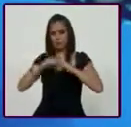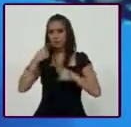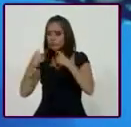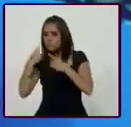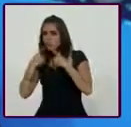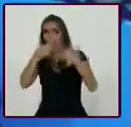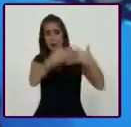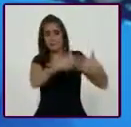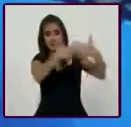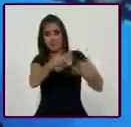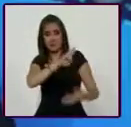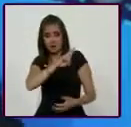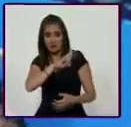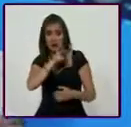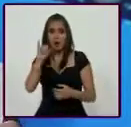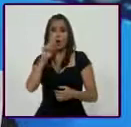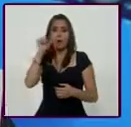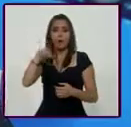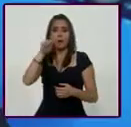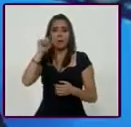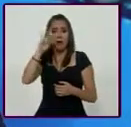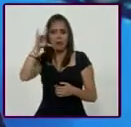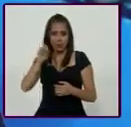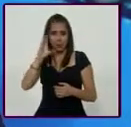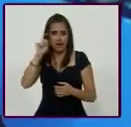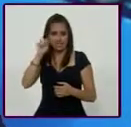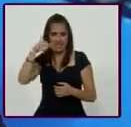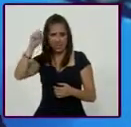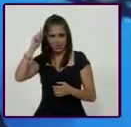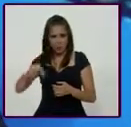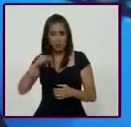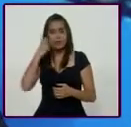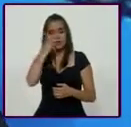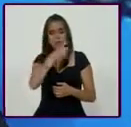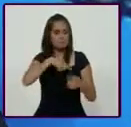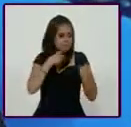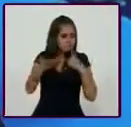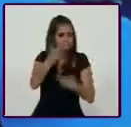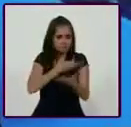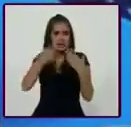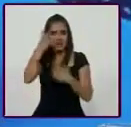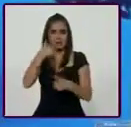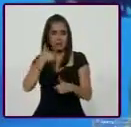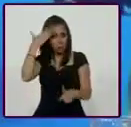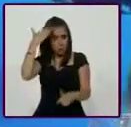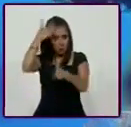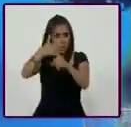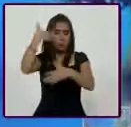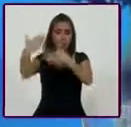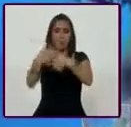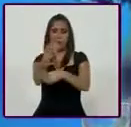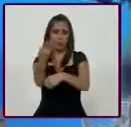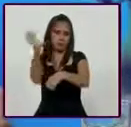Coordinador Empresarial, con Juan Pablo Castañón. Y estamos, y ese es uno de los propósitos fundamentales en las próximas